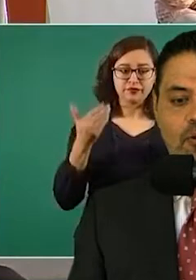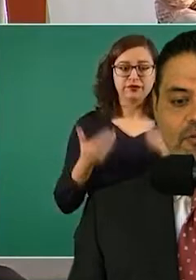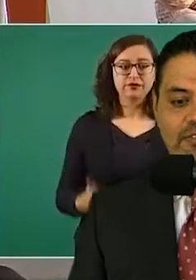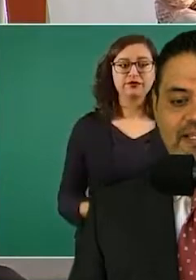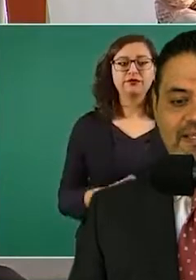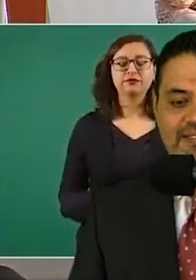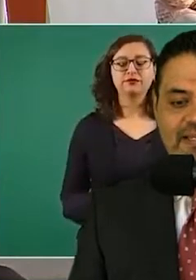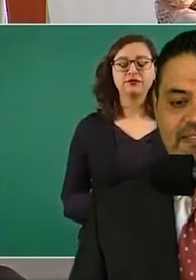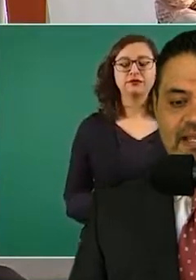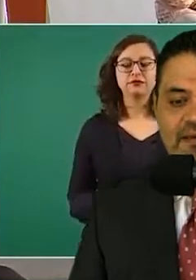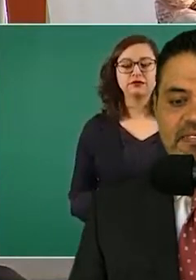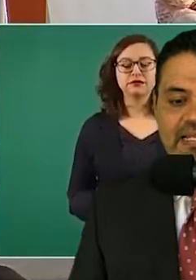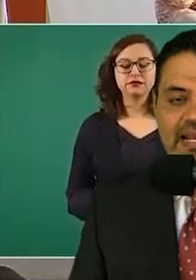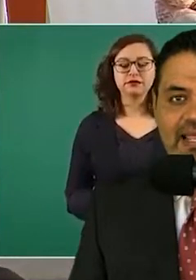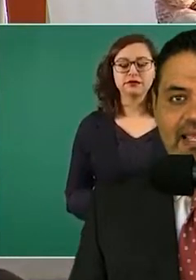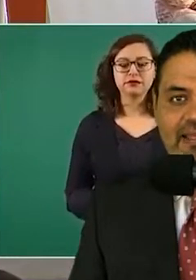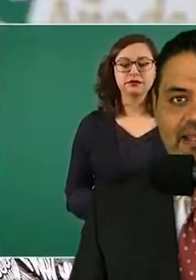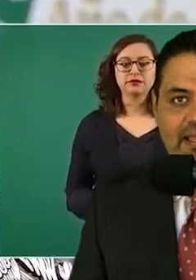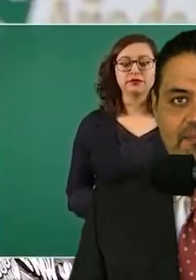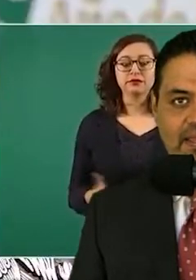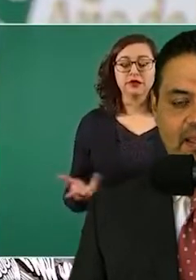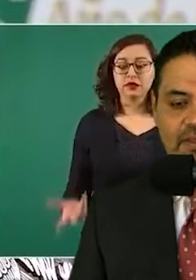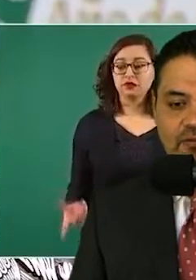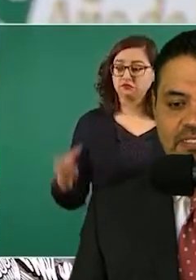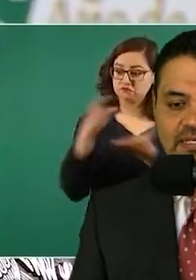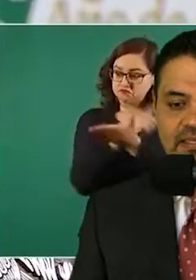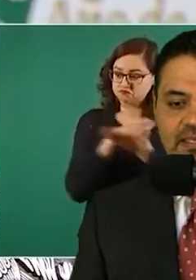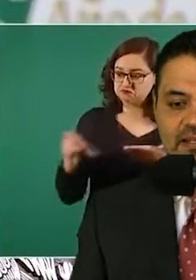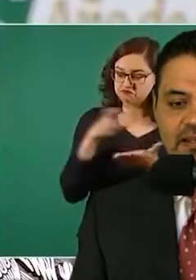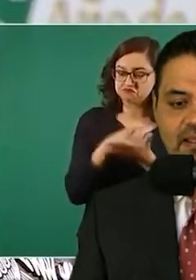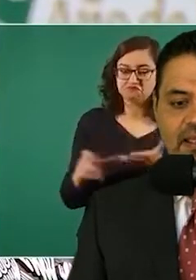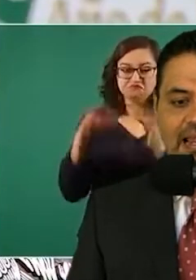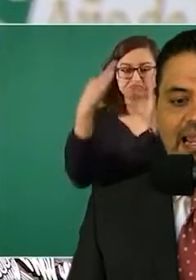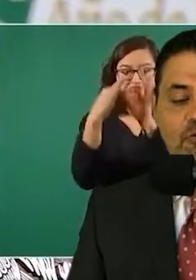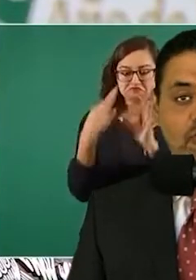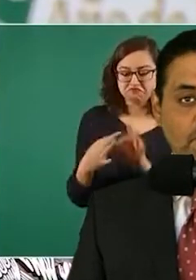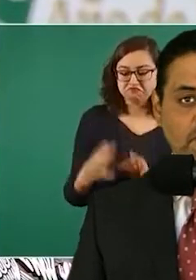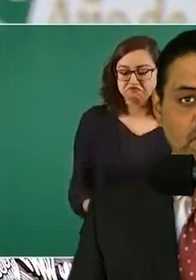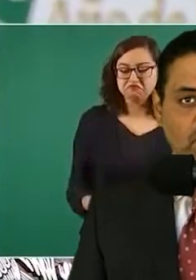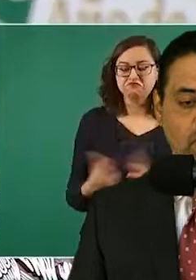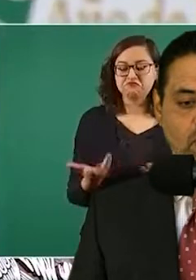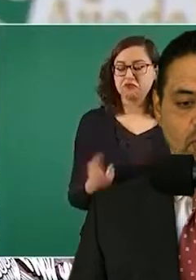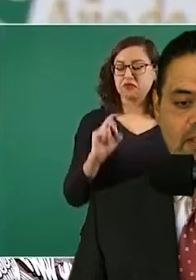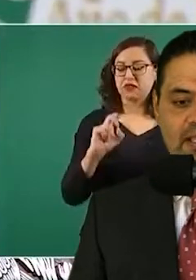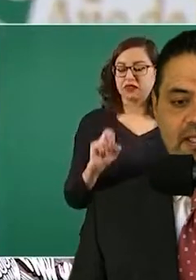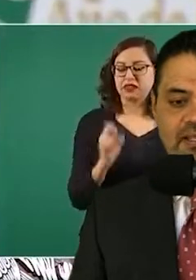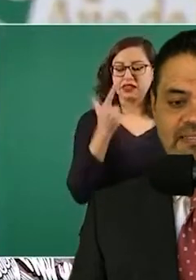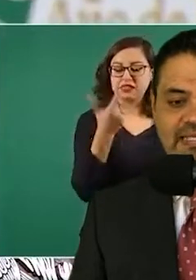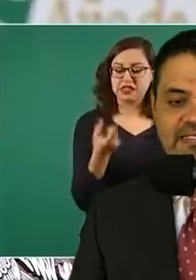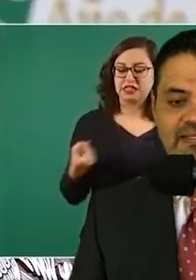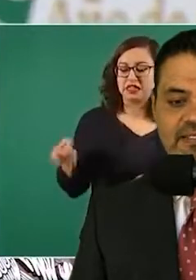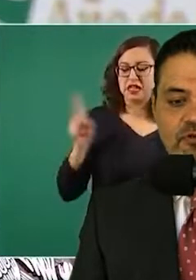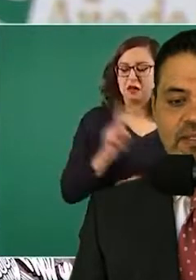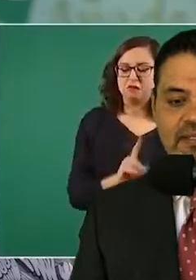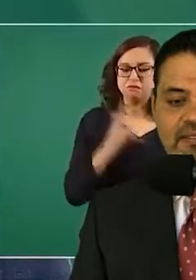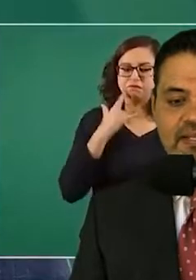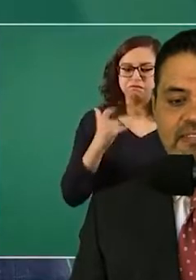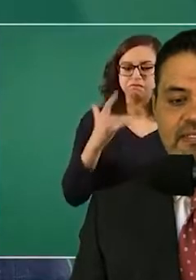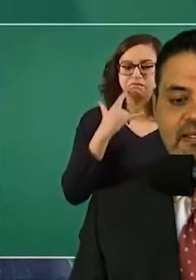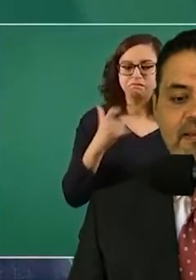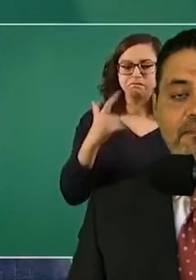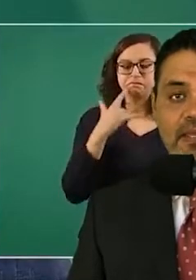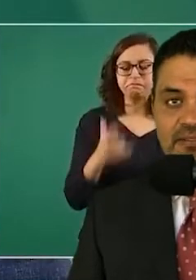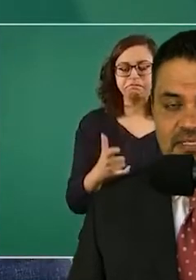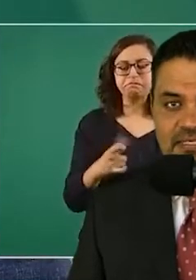las 1.403 claves de medicamentos que se requieren, la UNOPS solo logró adquirir 693,